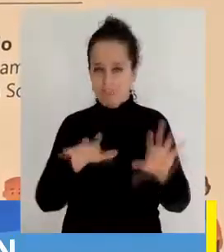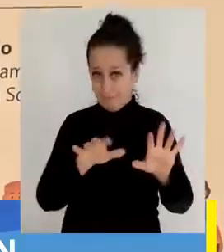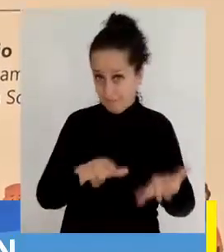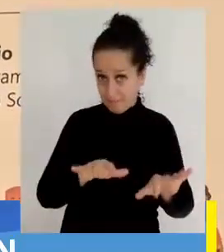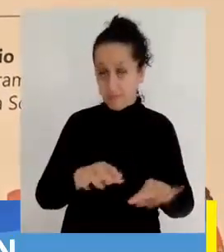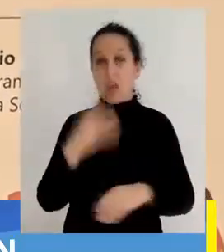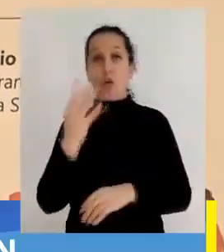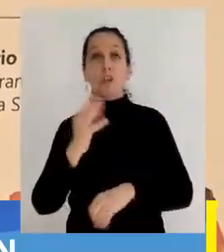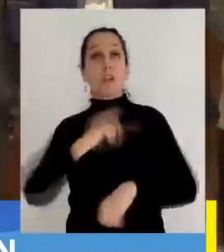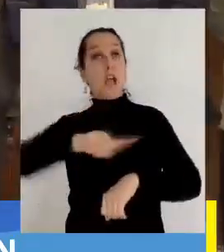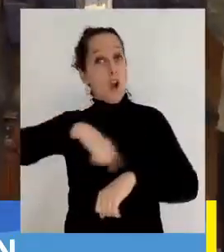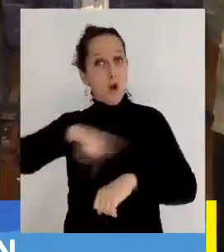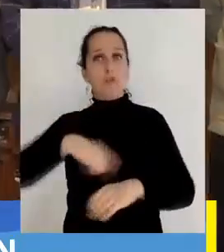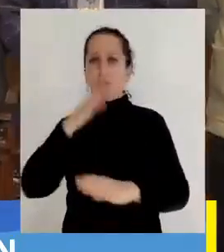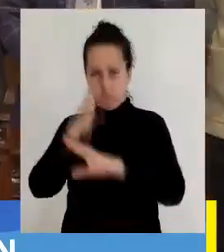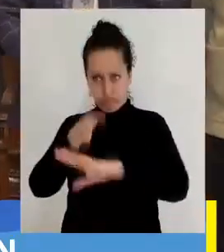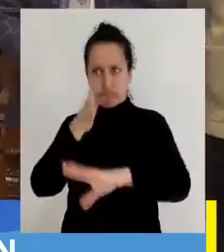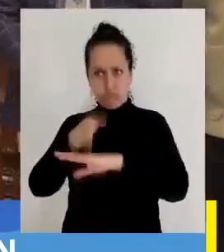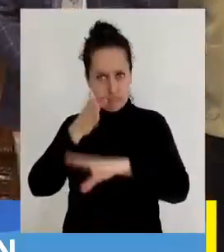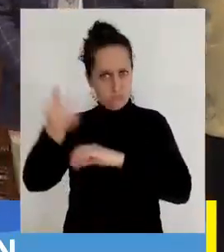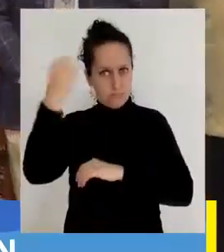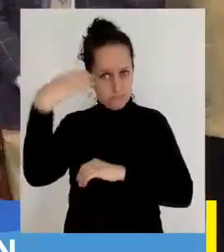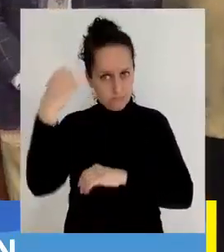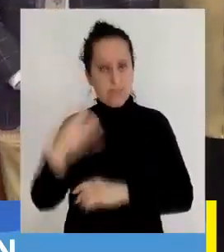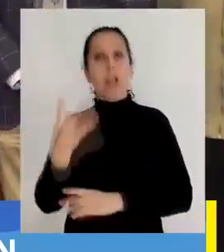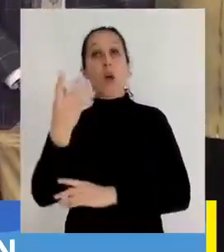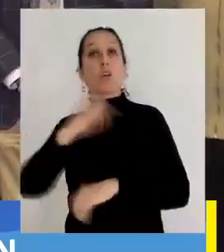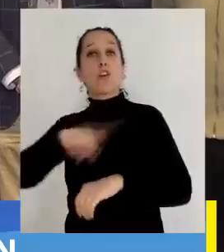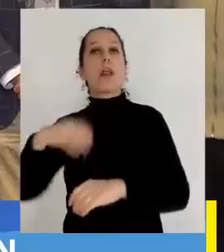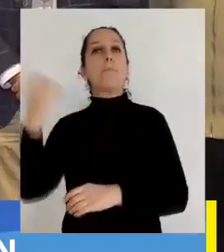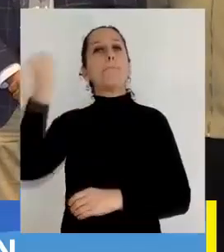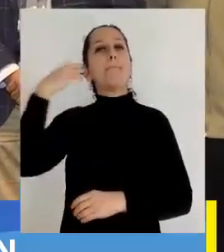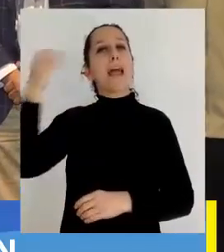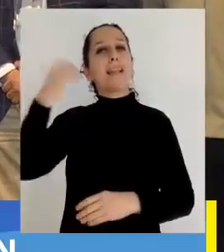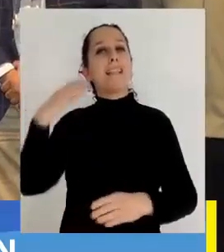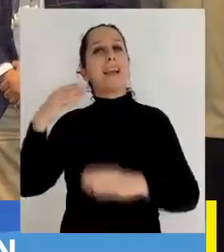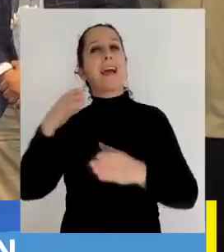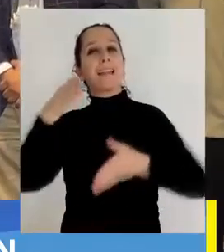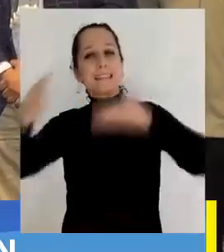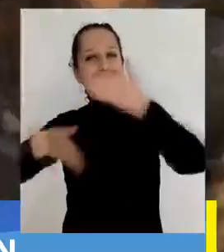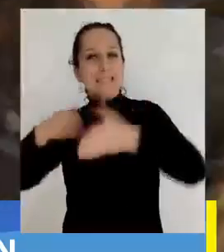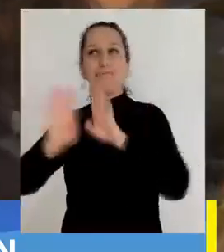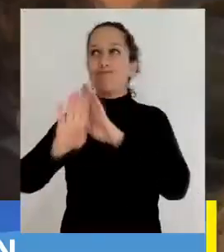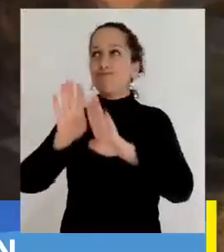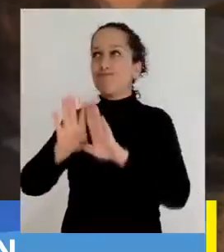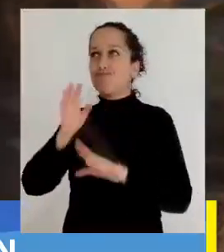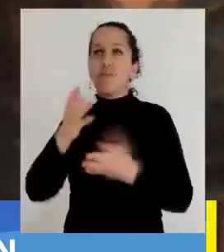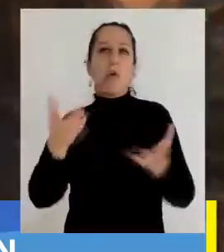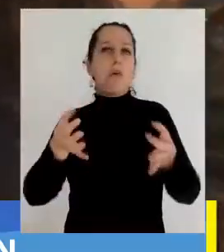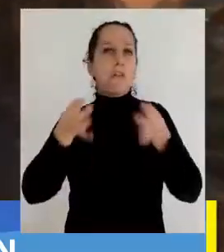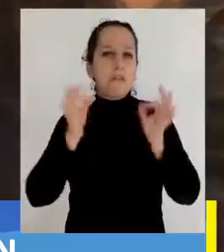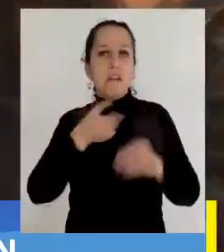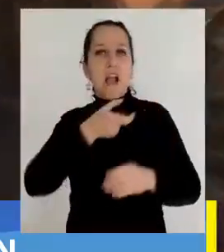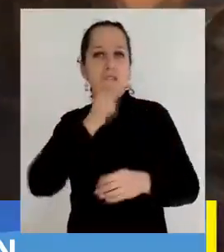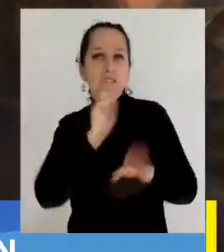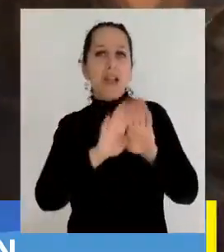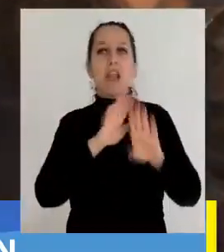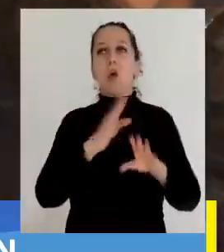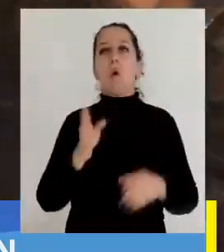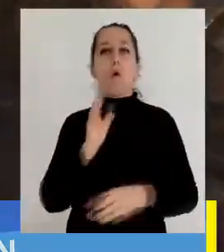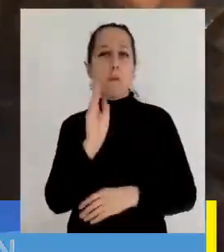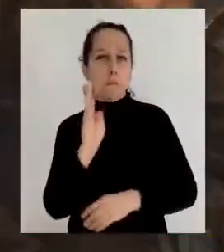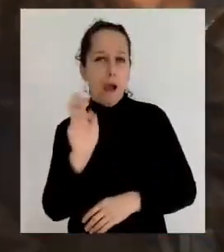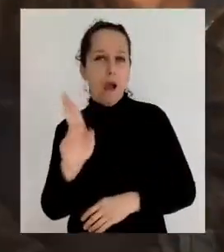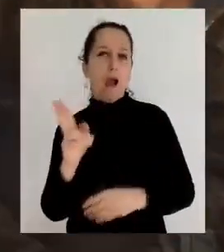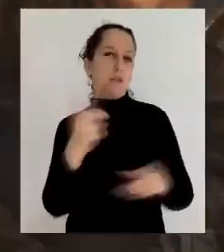formación digital, 40 horas de formación presencial y 40 horas de práctica profesional en restaurantes, cafés o